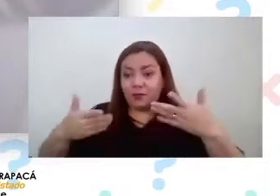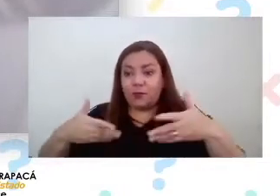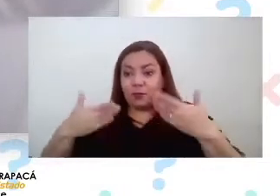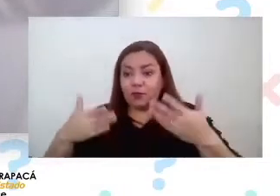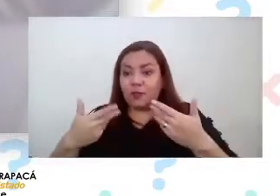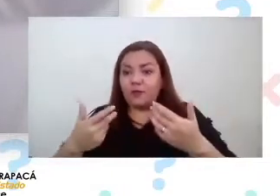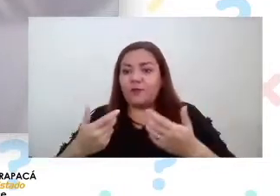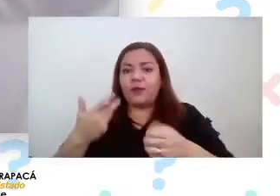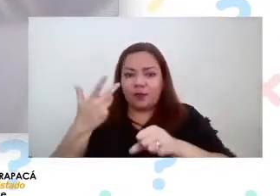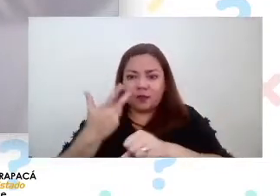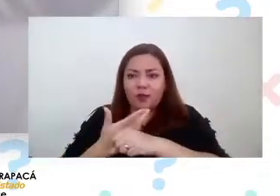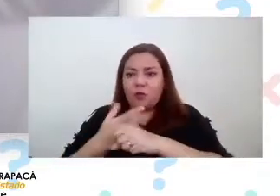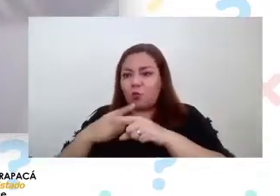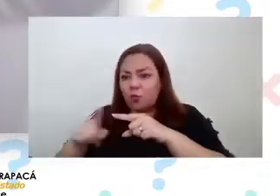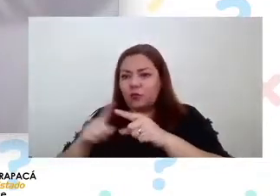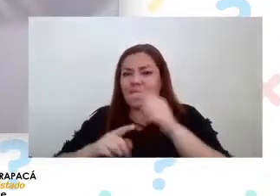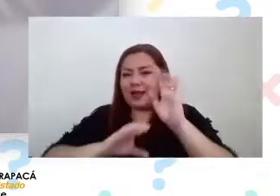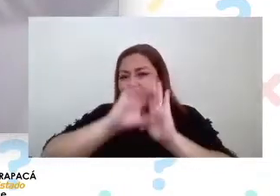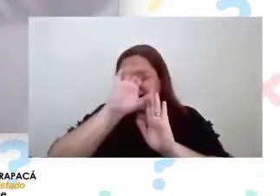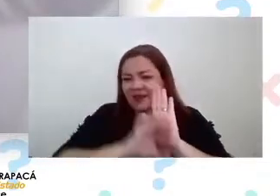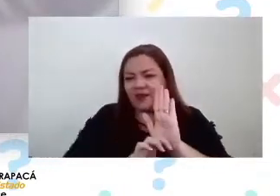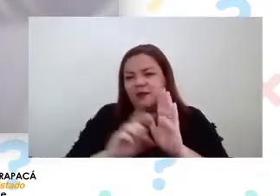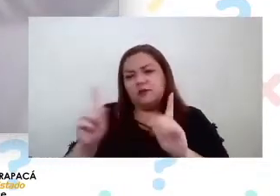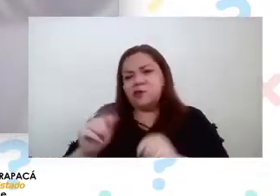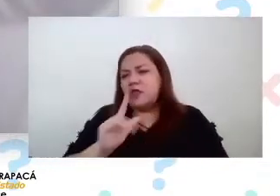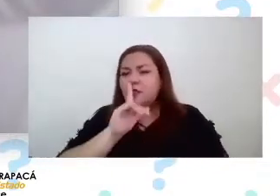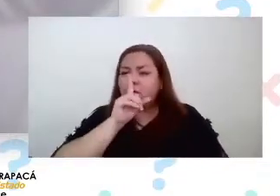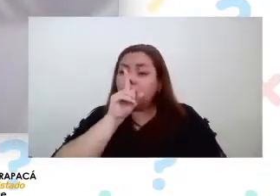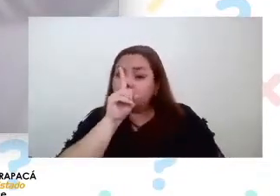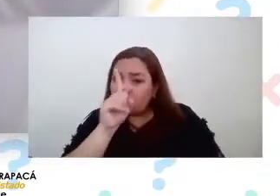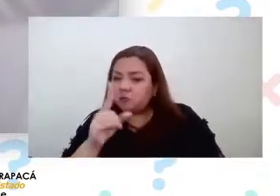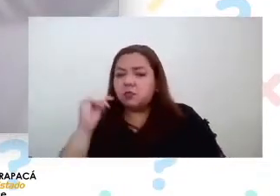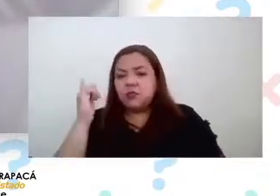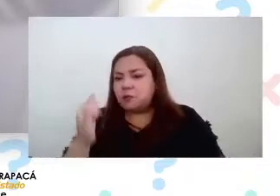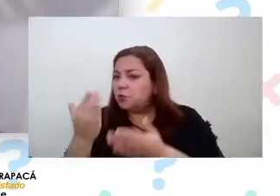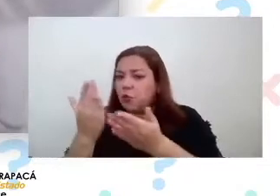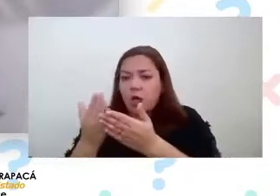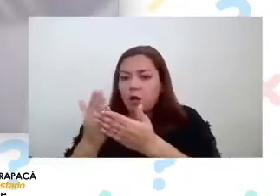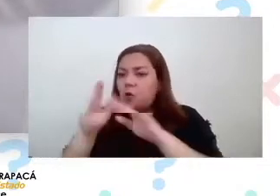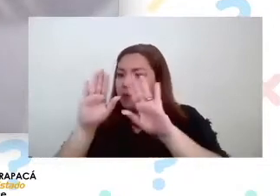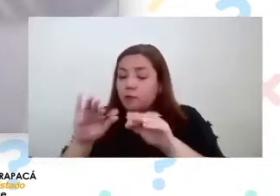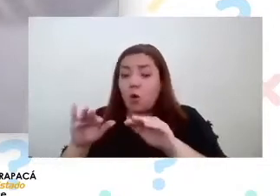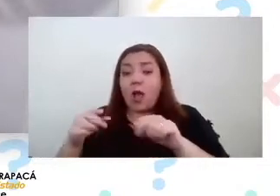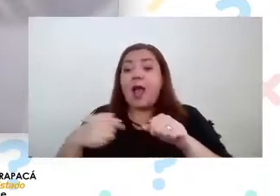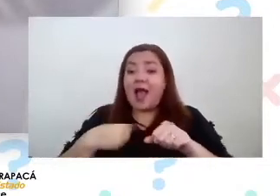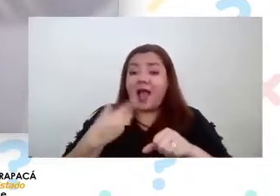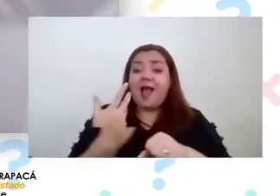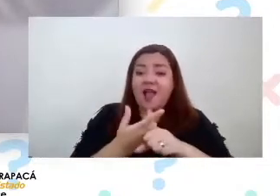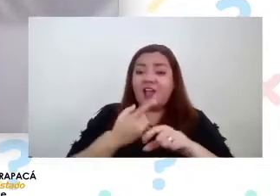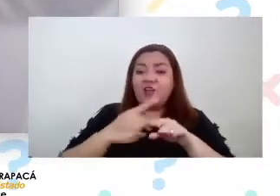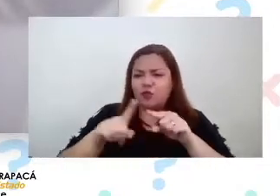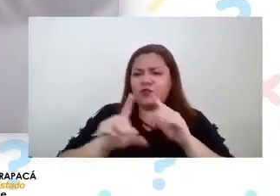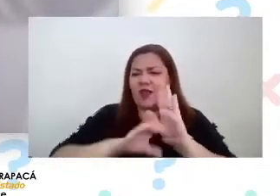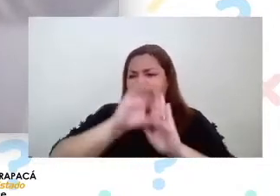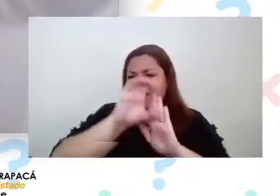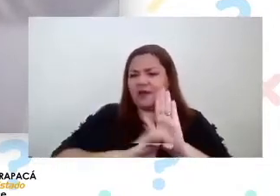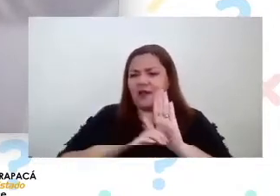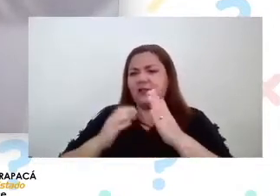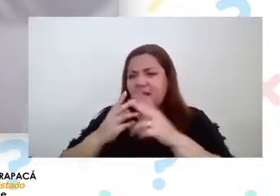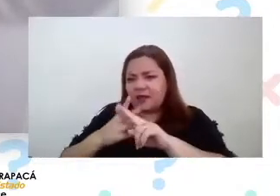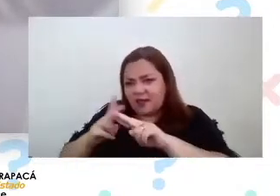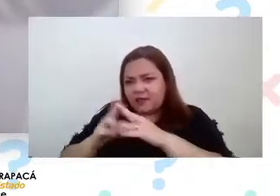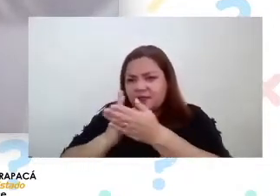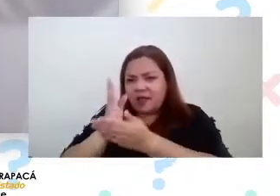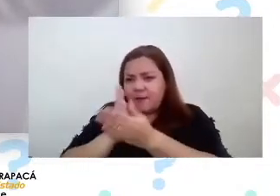existen otras carreras que no son las tradicionales que están hechas para la investigación como no sé yo soy